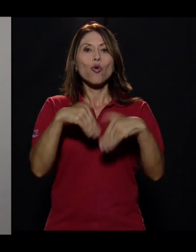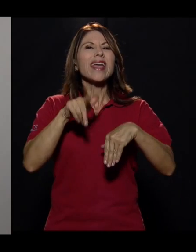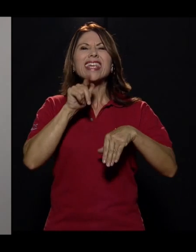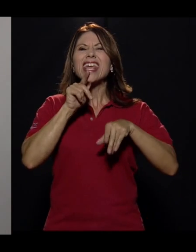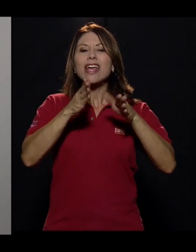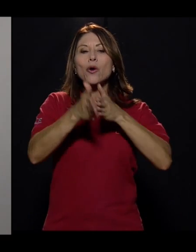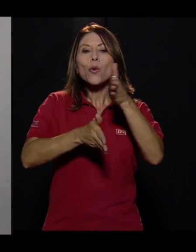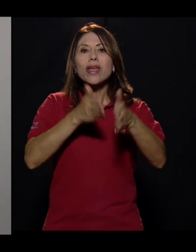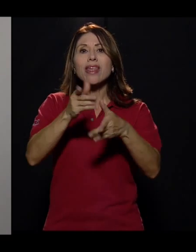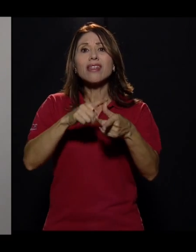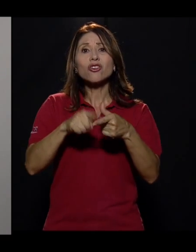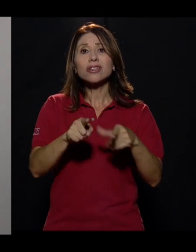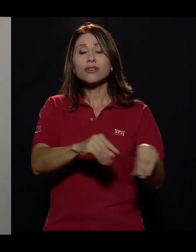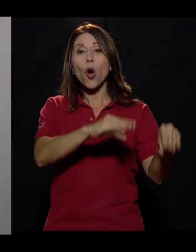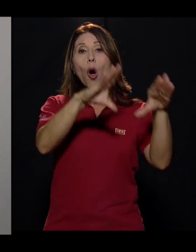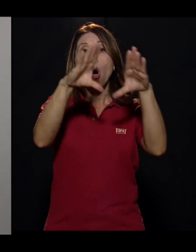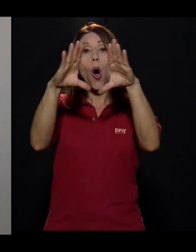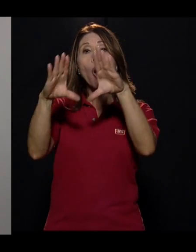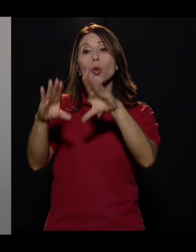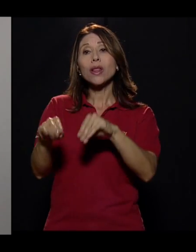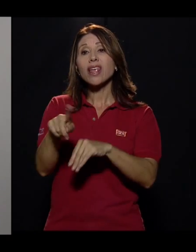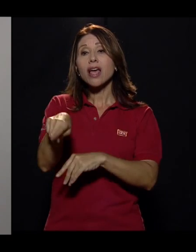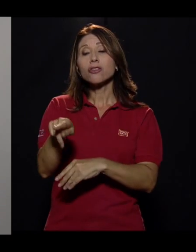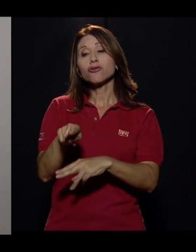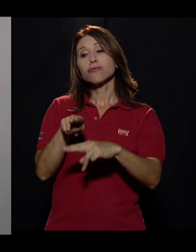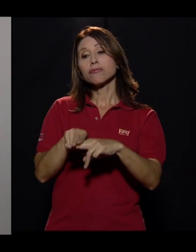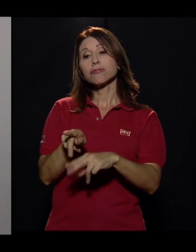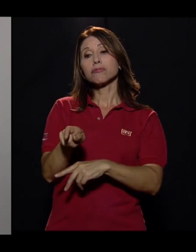pasan todo el día solos frente a un televisor.